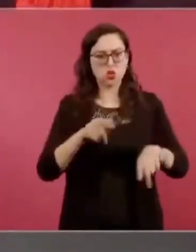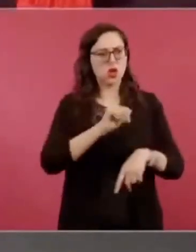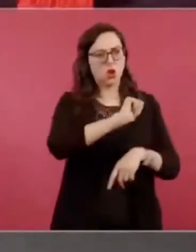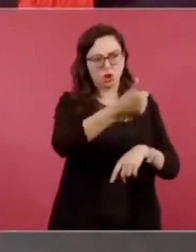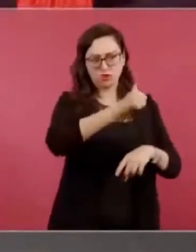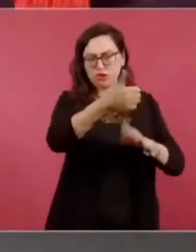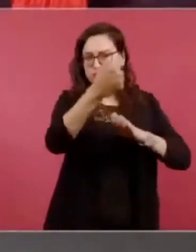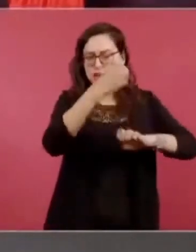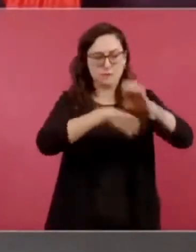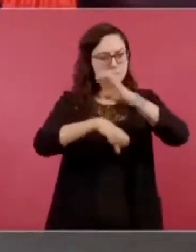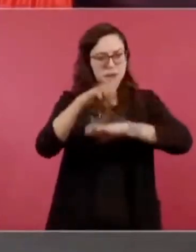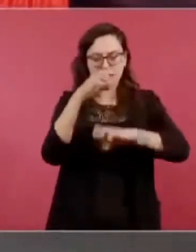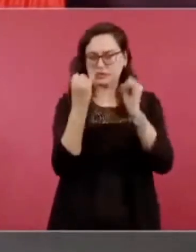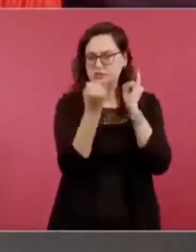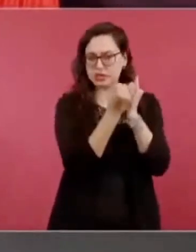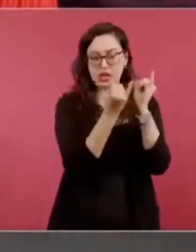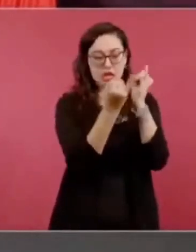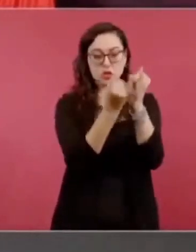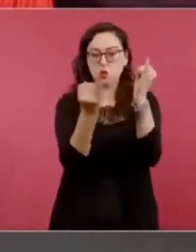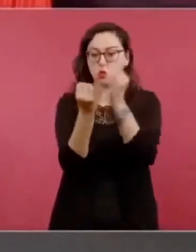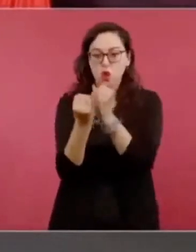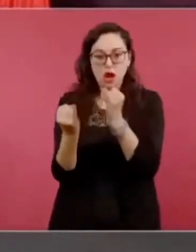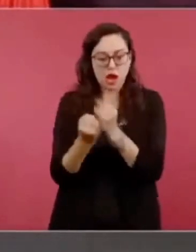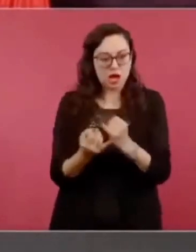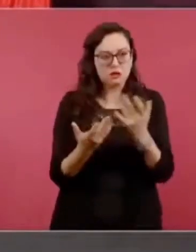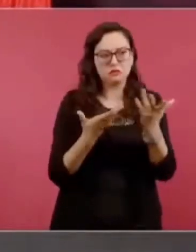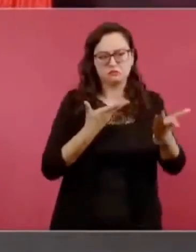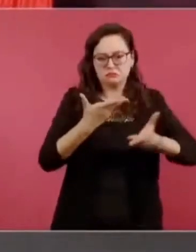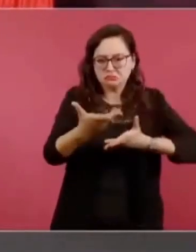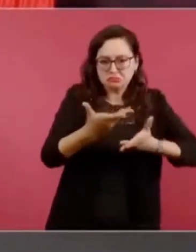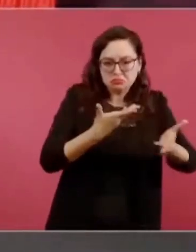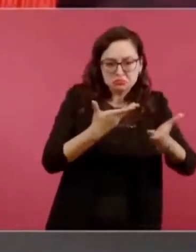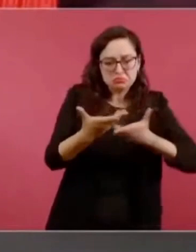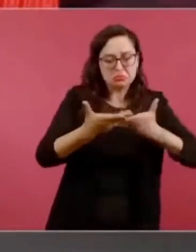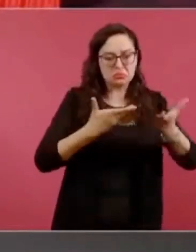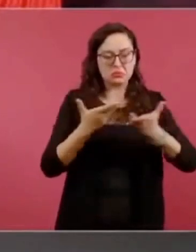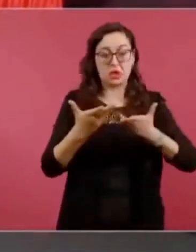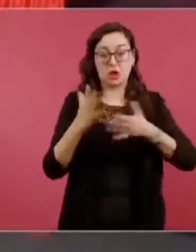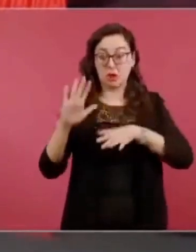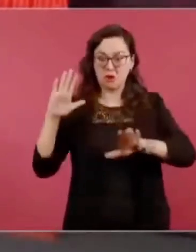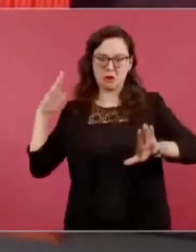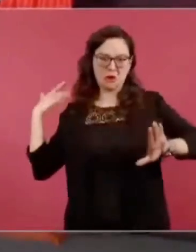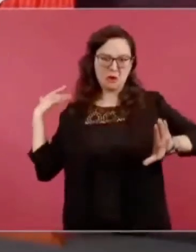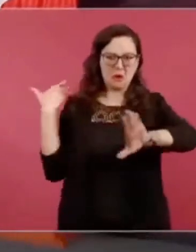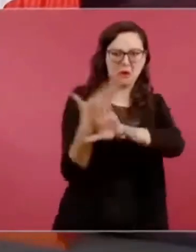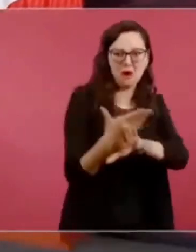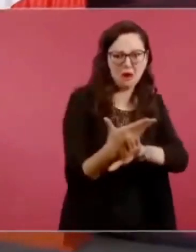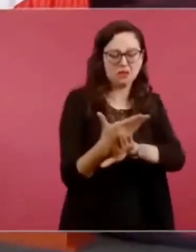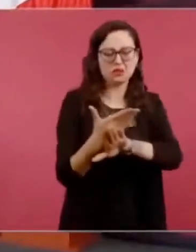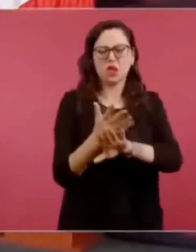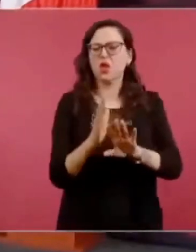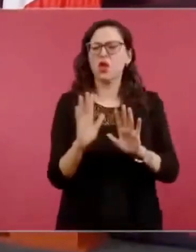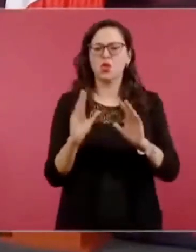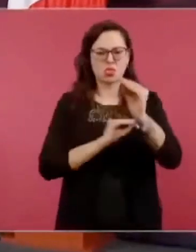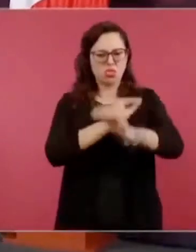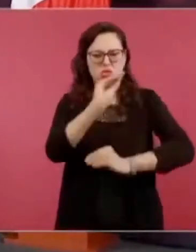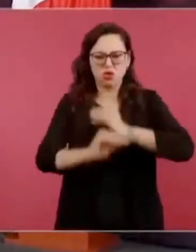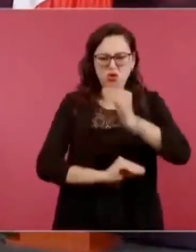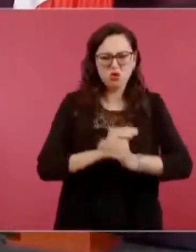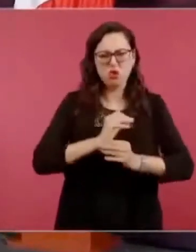contratos, en vez de ir al pleito,